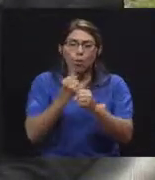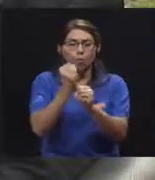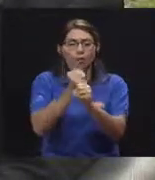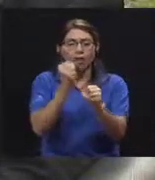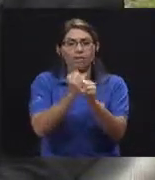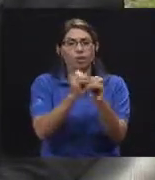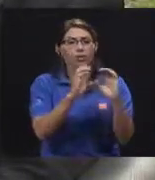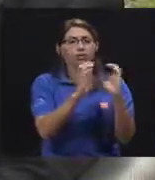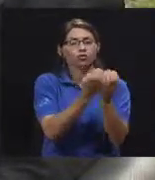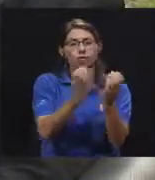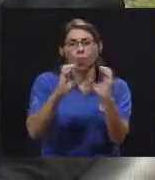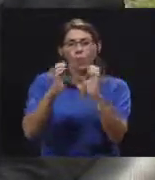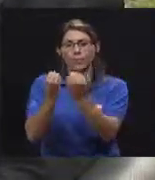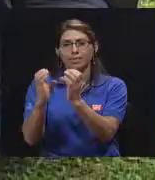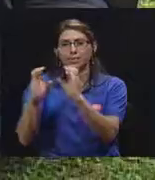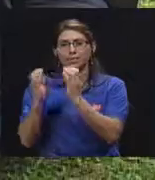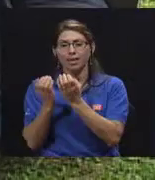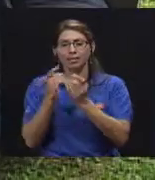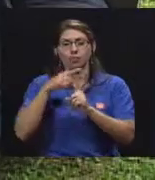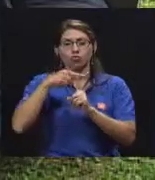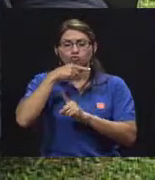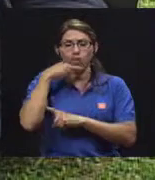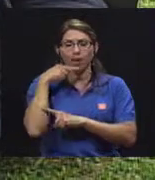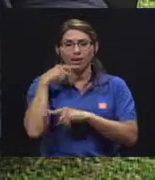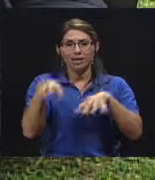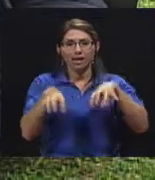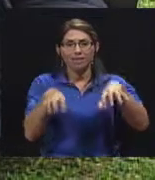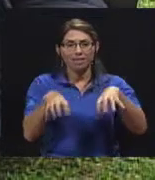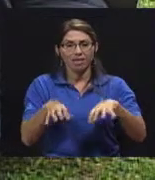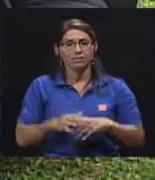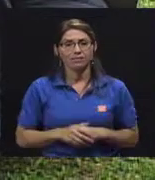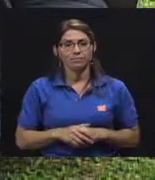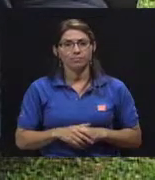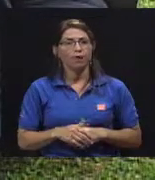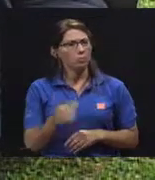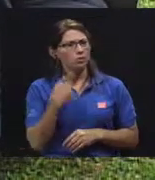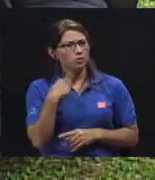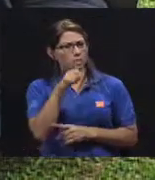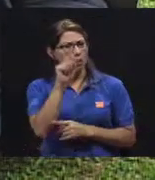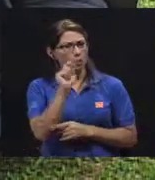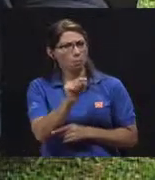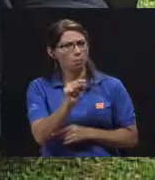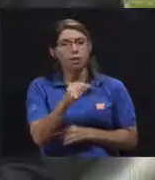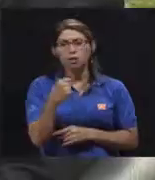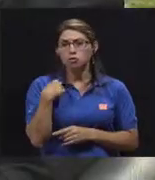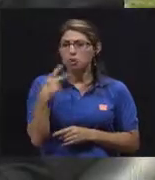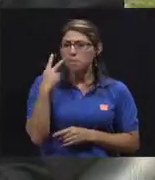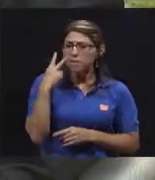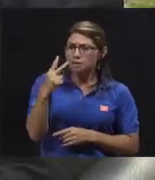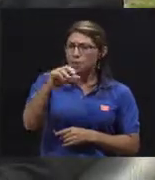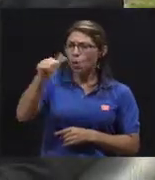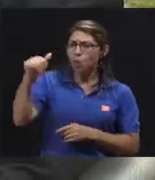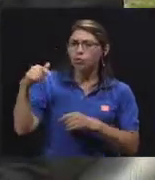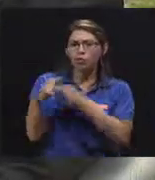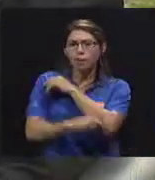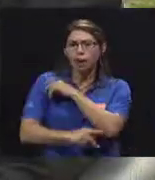en Costa Rica y las actividades que realicen. Yo tenía una preguntilla o un comentario, he visto que en otros países se